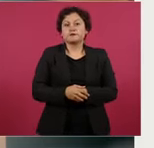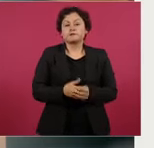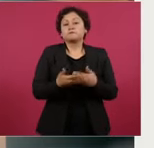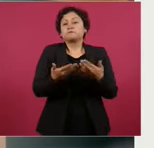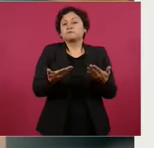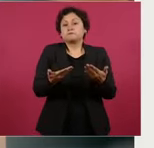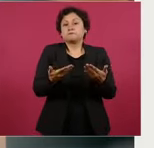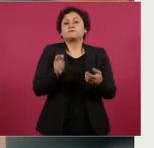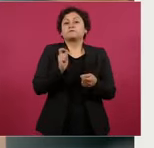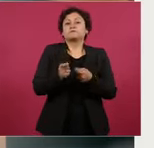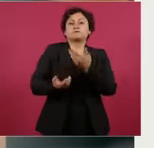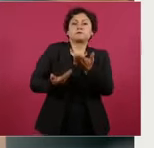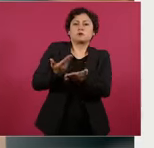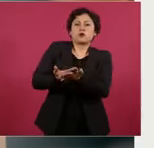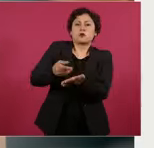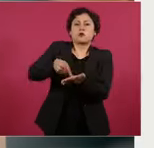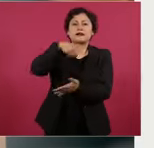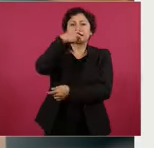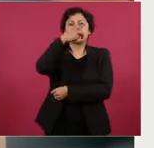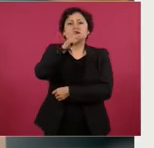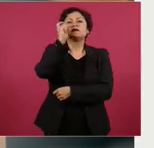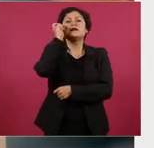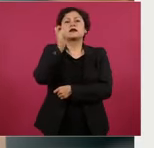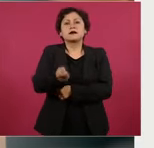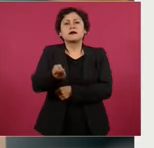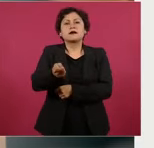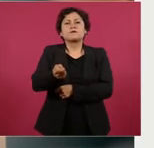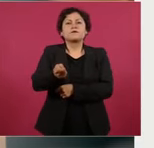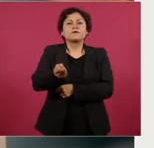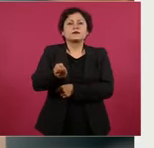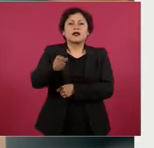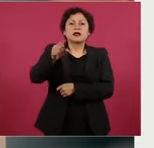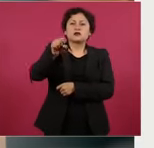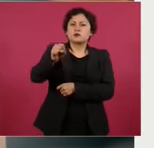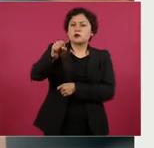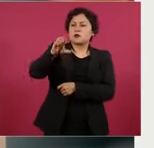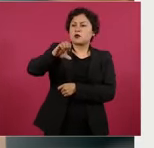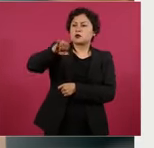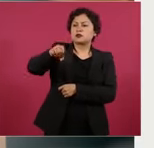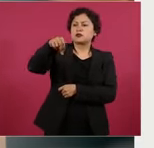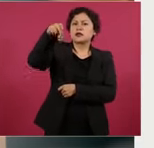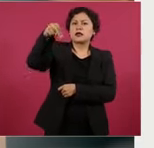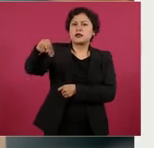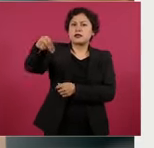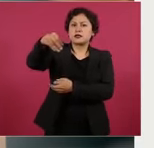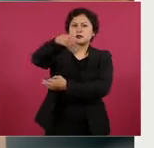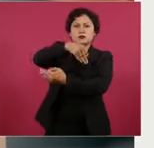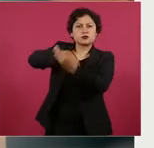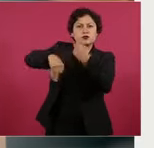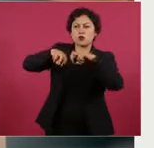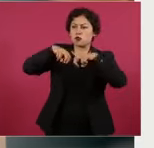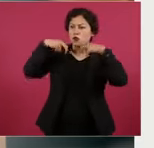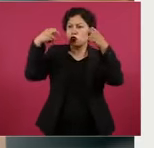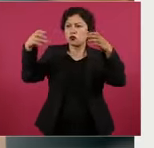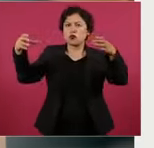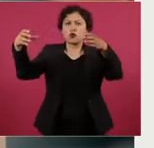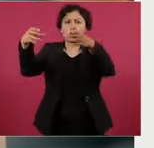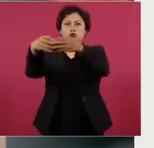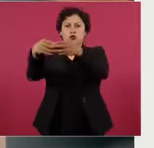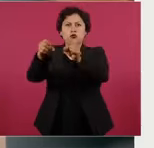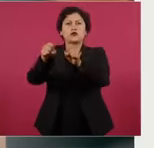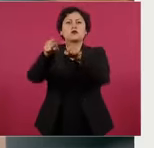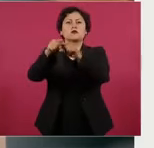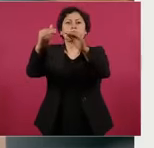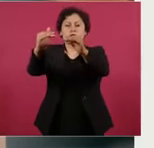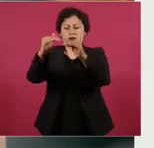que establece la propuesta es que se elija a toda la Suprema Corte de Justicia de la Nación, a todo el Tribunal de